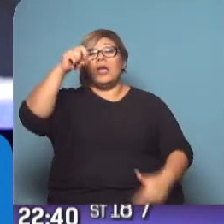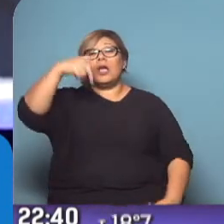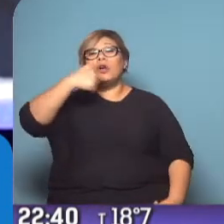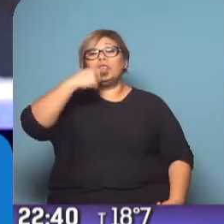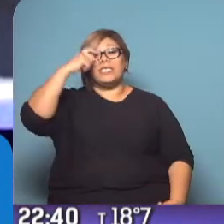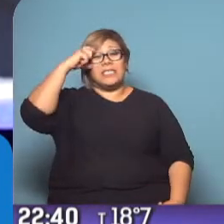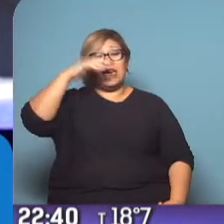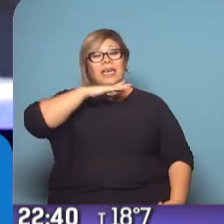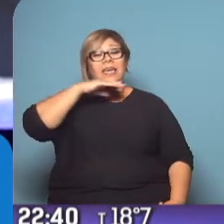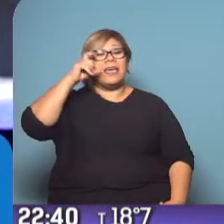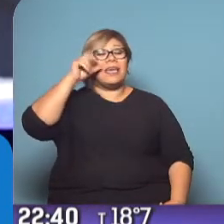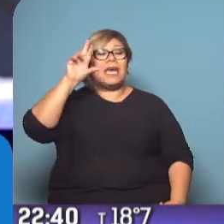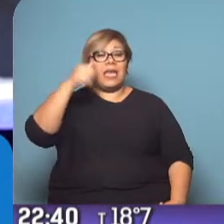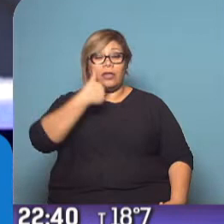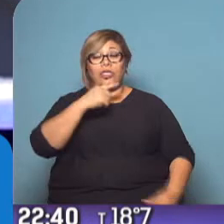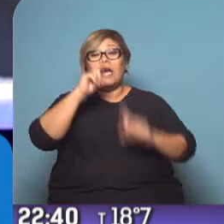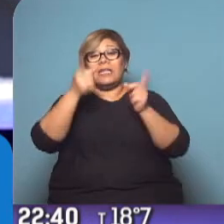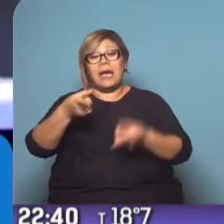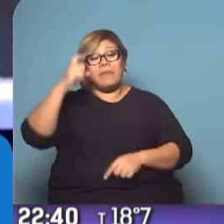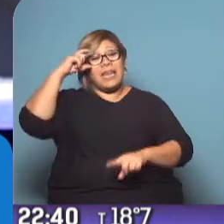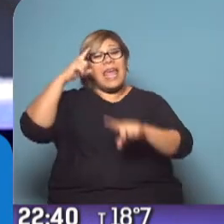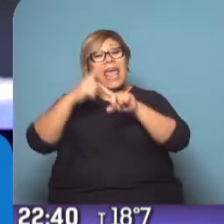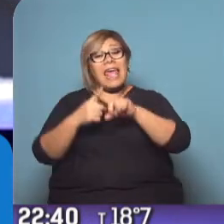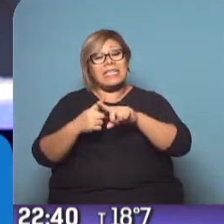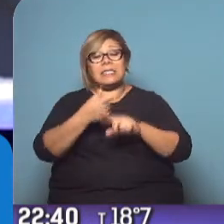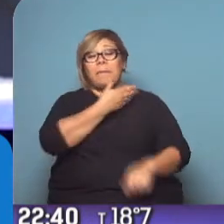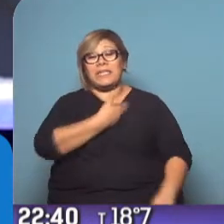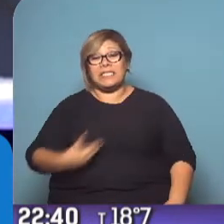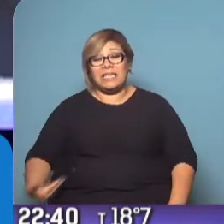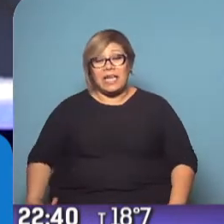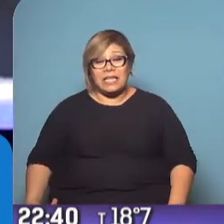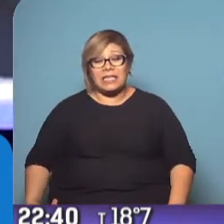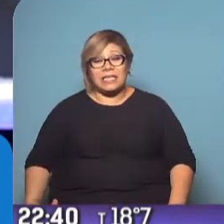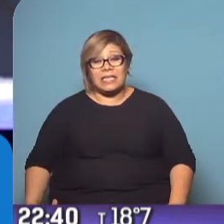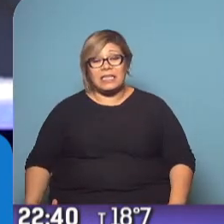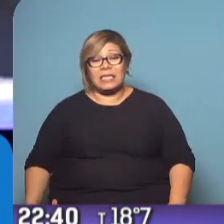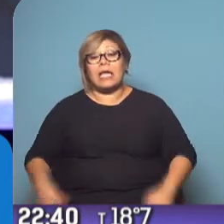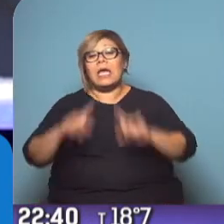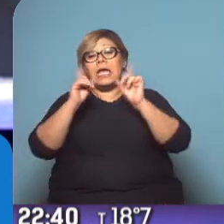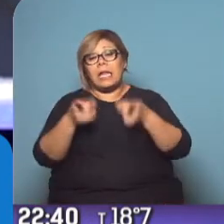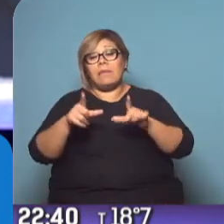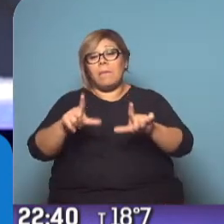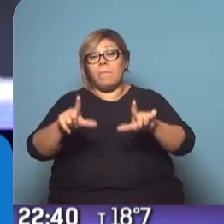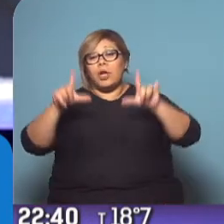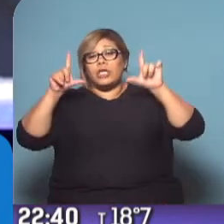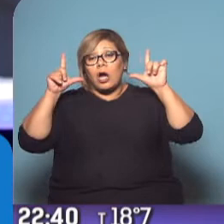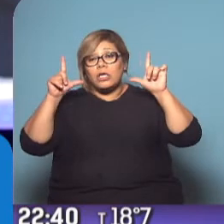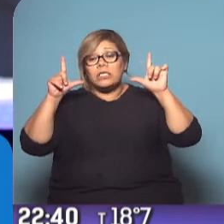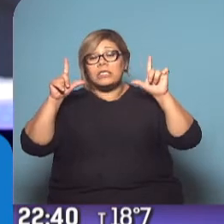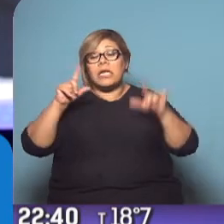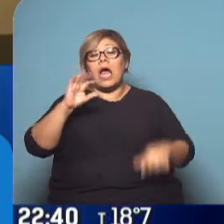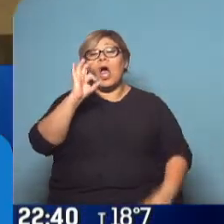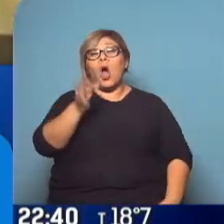y él, el expresidente de Puchemont, expresidente de la Generalitat, y además el protagonista de lo que fue en octubre de